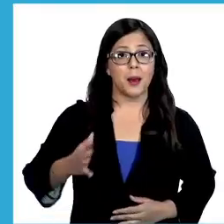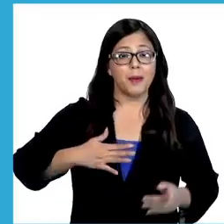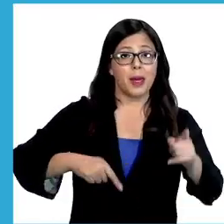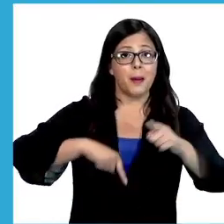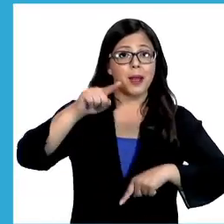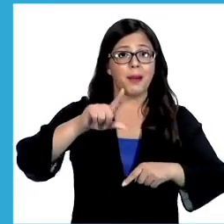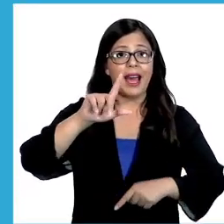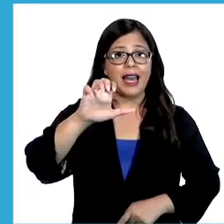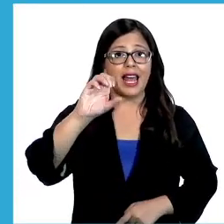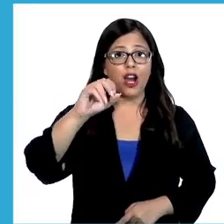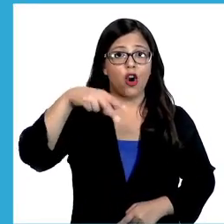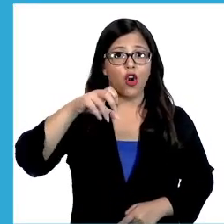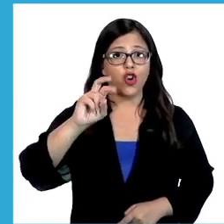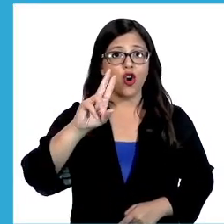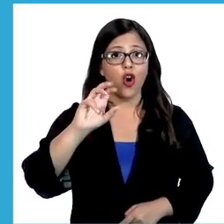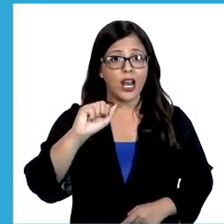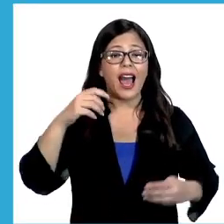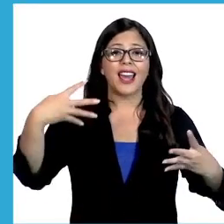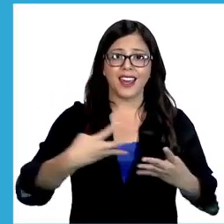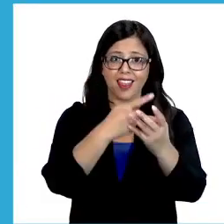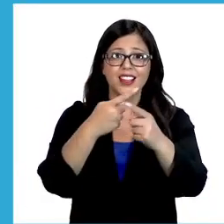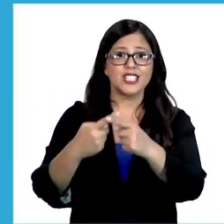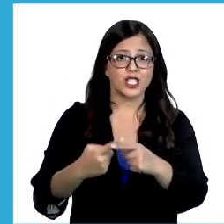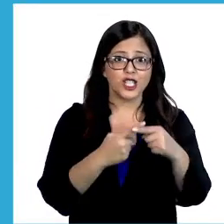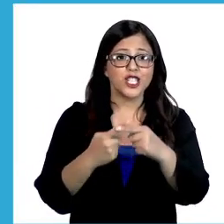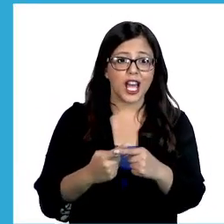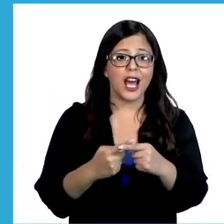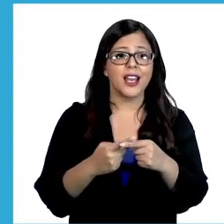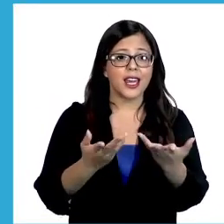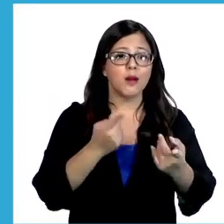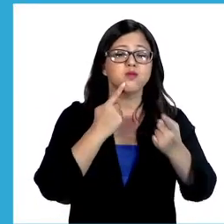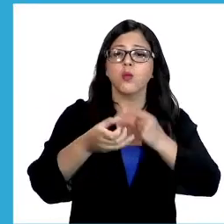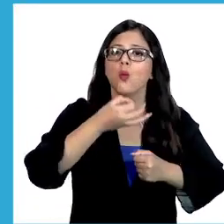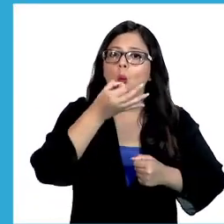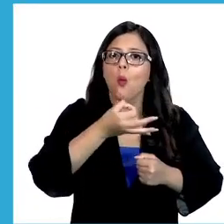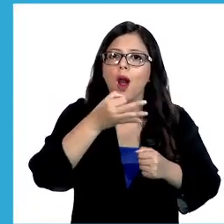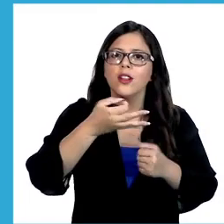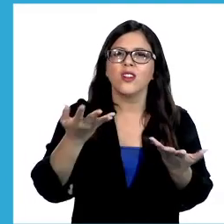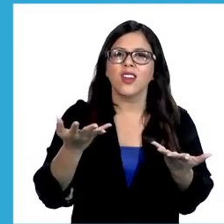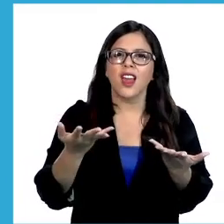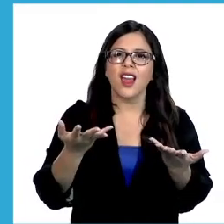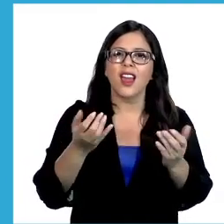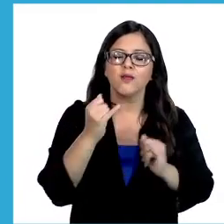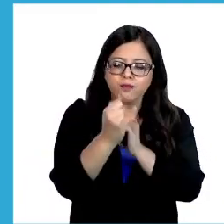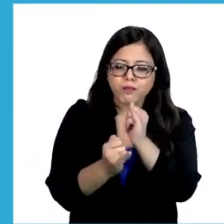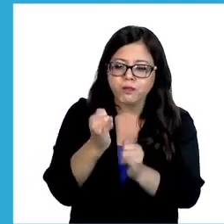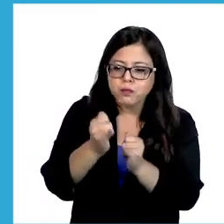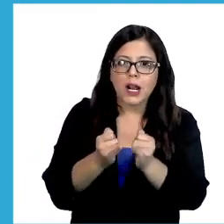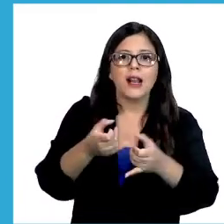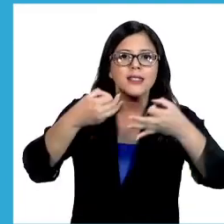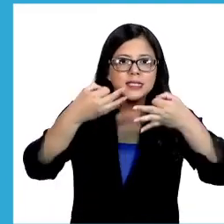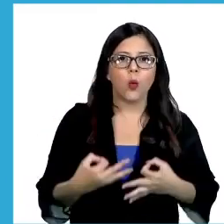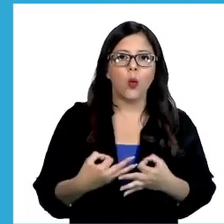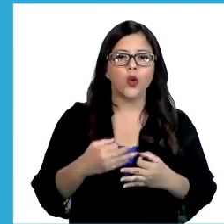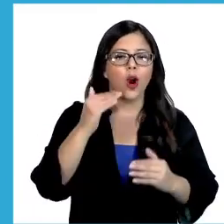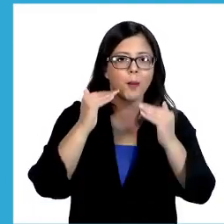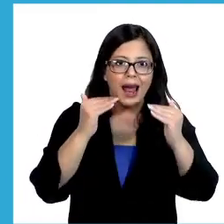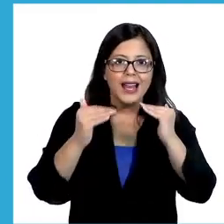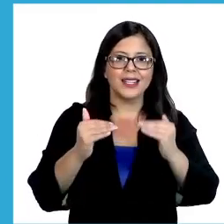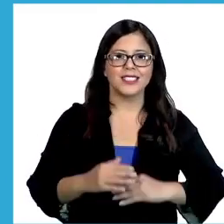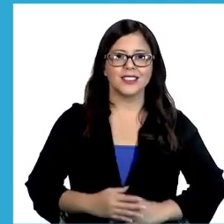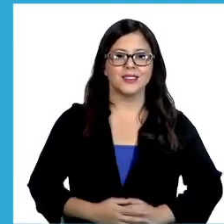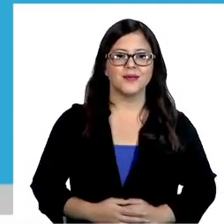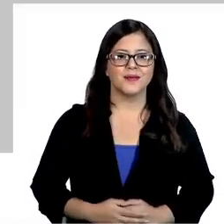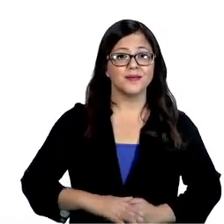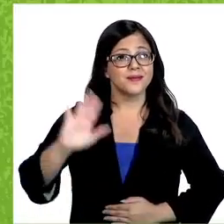Mi prima Eleonora y las redes sociales. Un cuento sobre entornos digitales seguros para